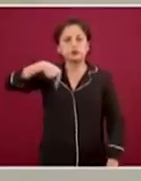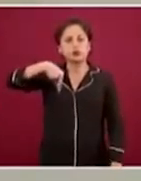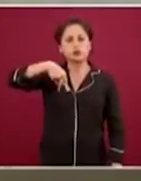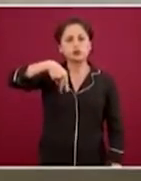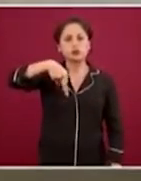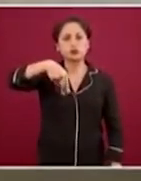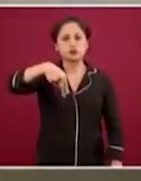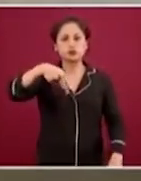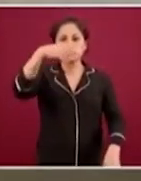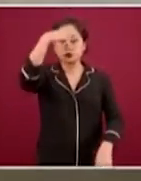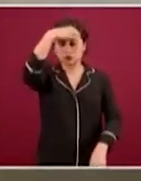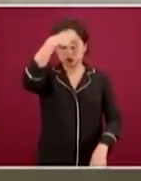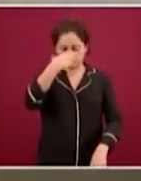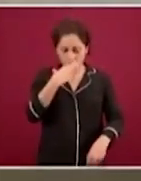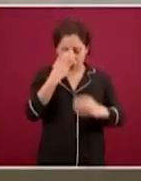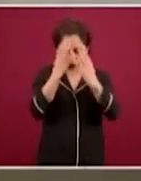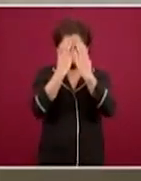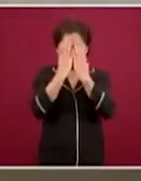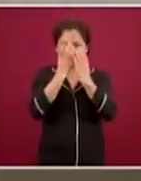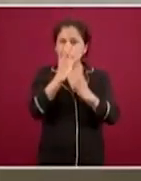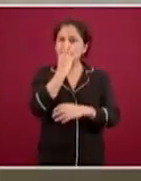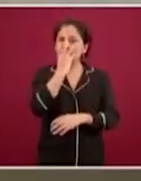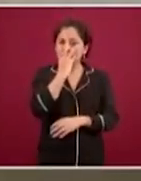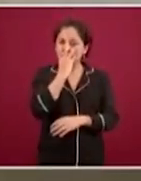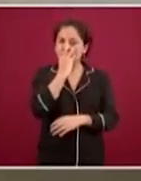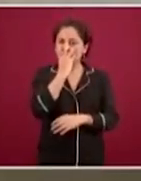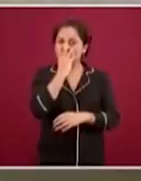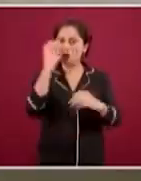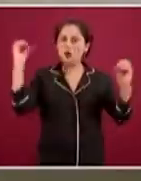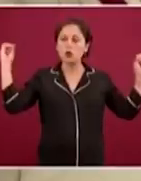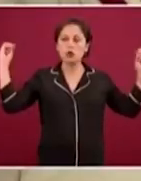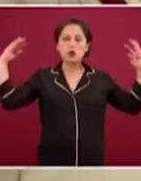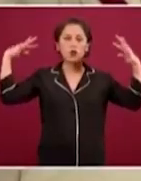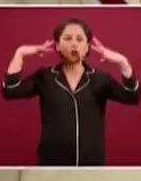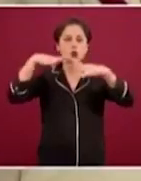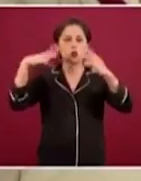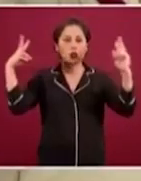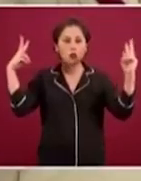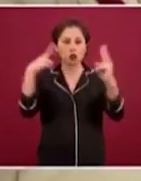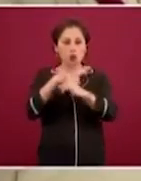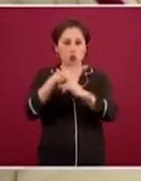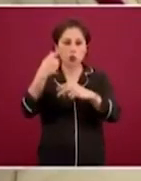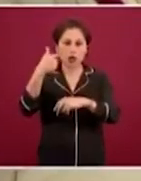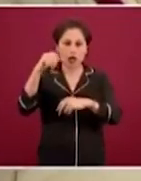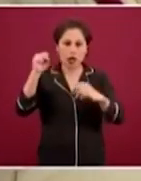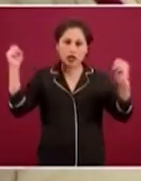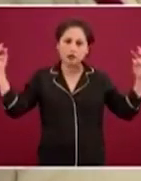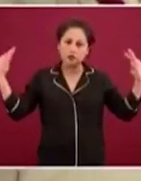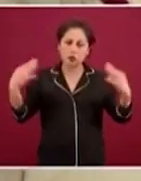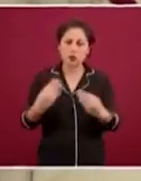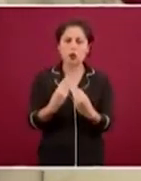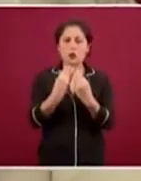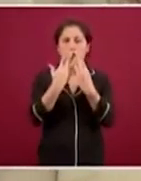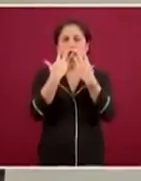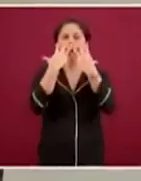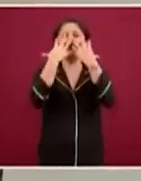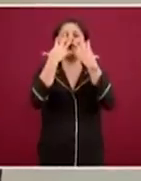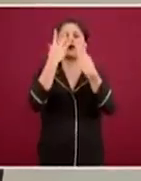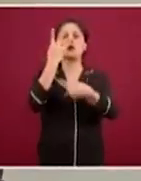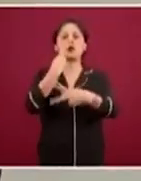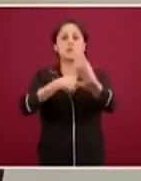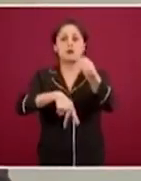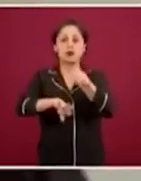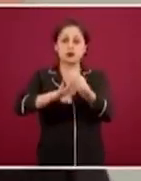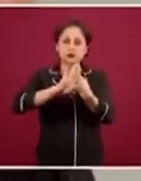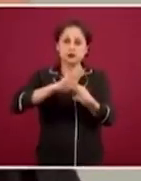los ojos también, porque en esa formación de aerosoles se puede irritar la vía respiratoria y se pueden irritar los